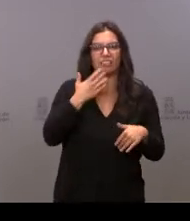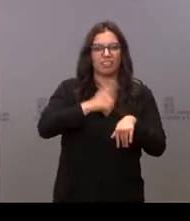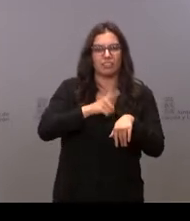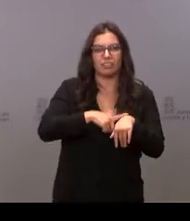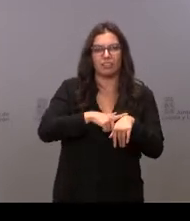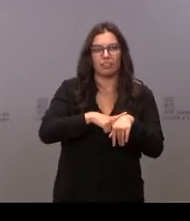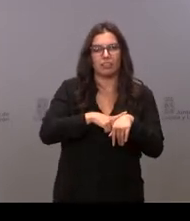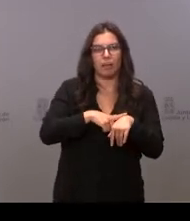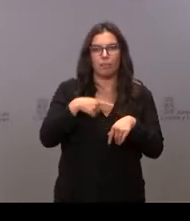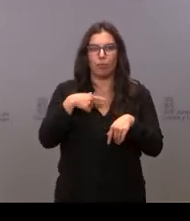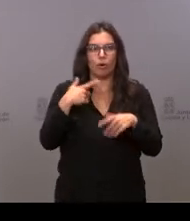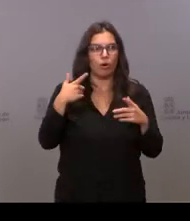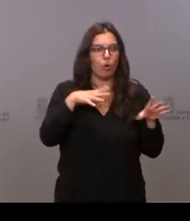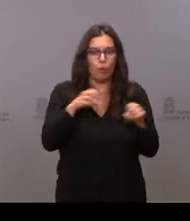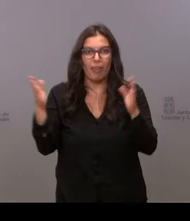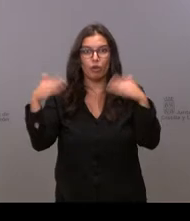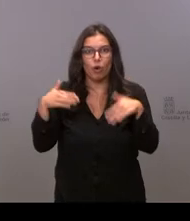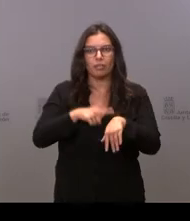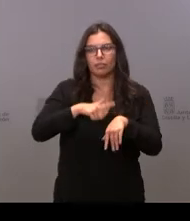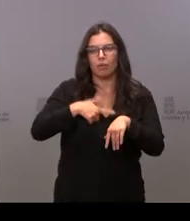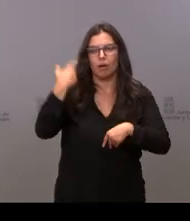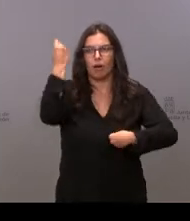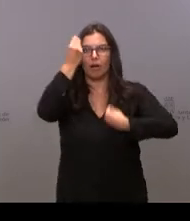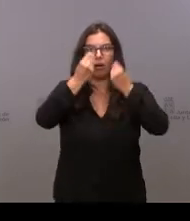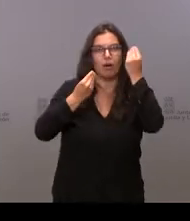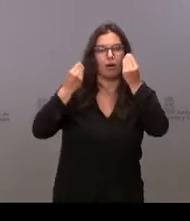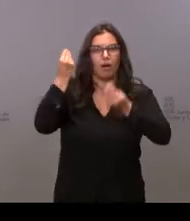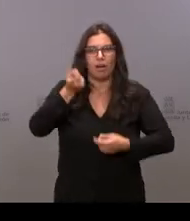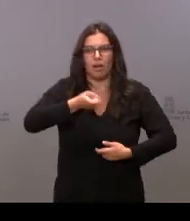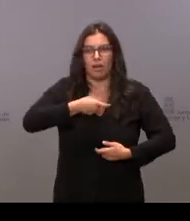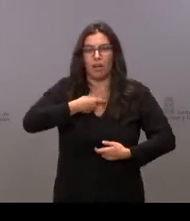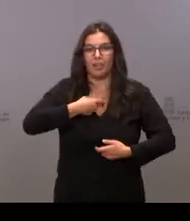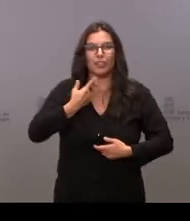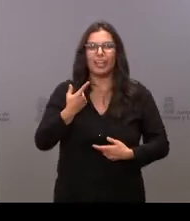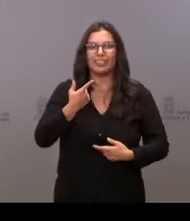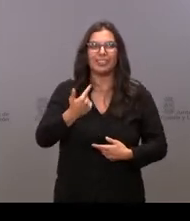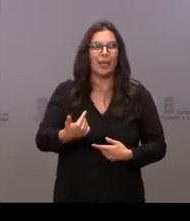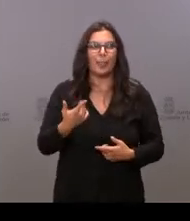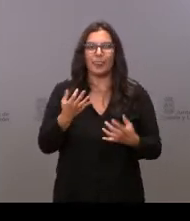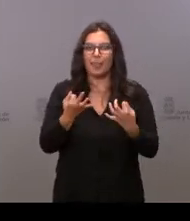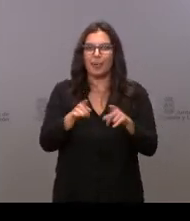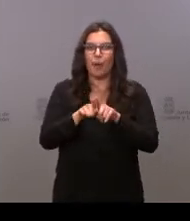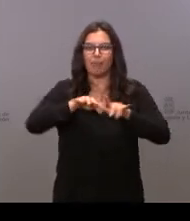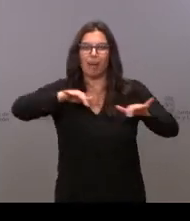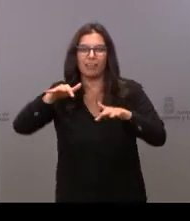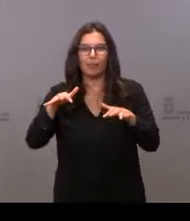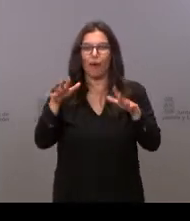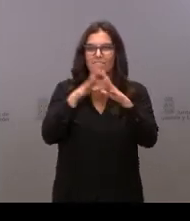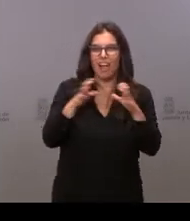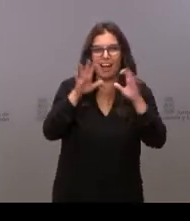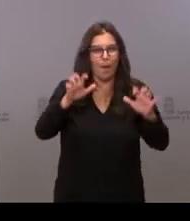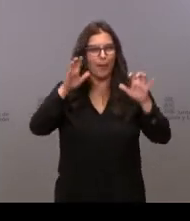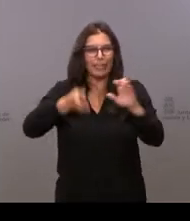pues se dan muchas vueltas a la cabeza. El no perder el afán de querer aprender cosas y el estar activo y querer